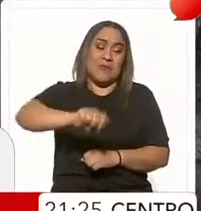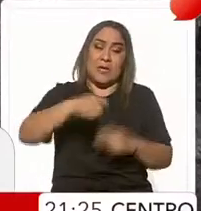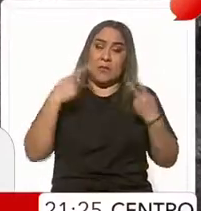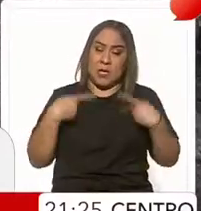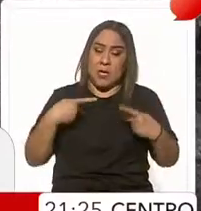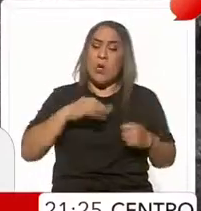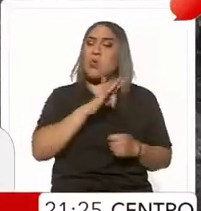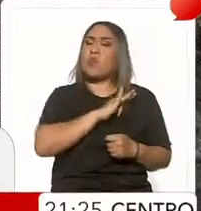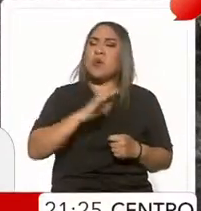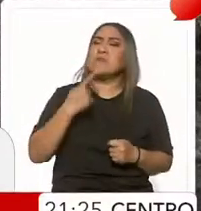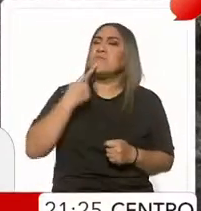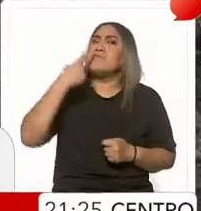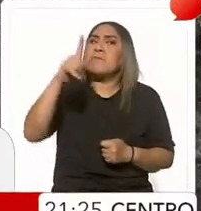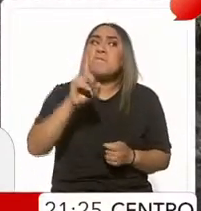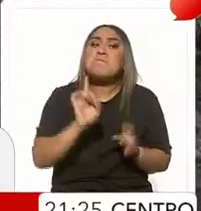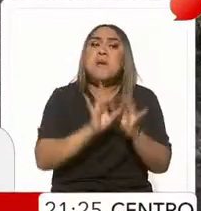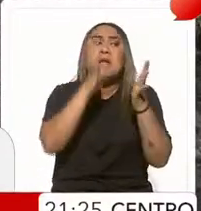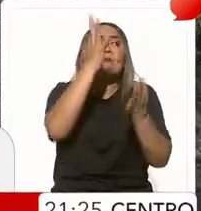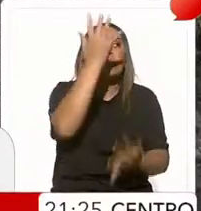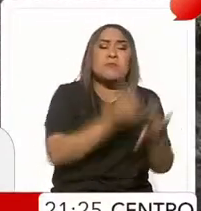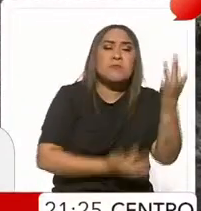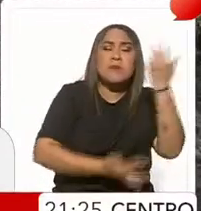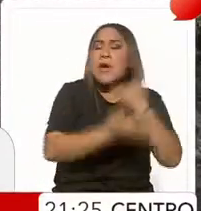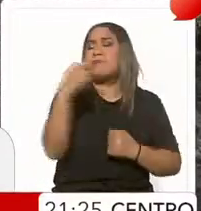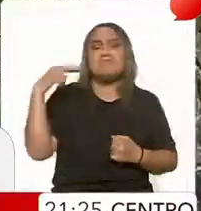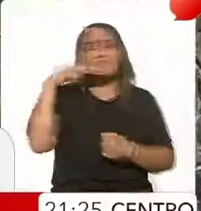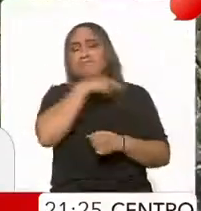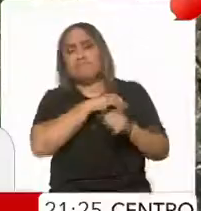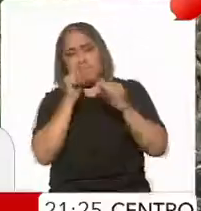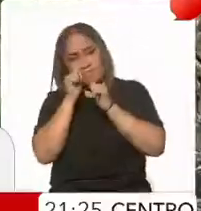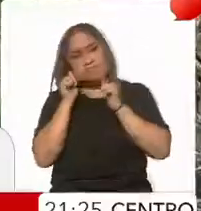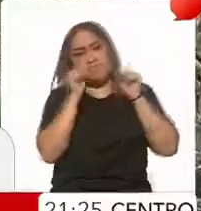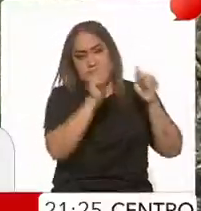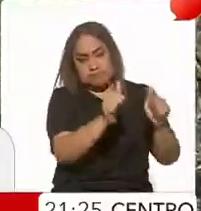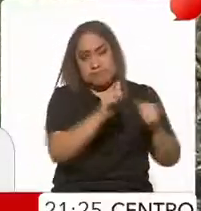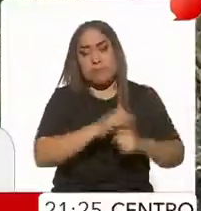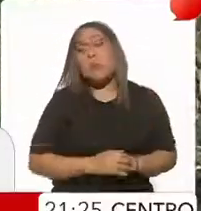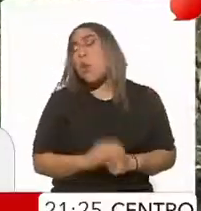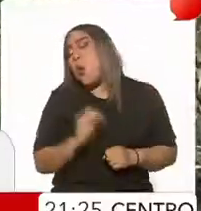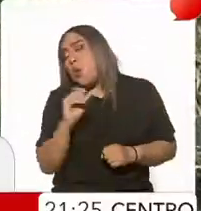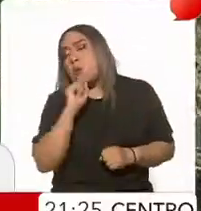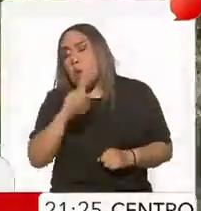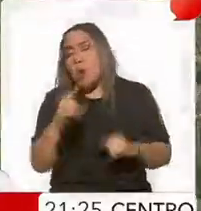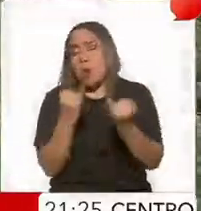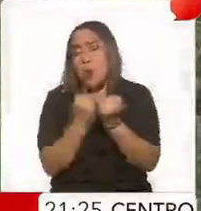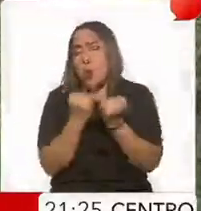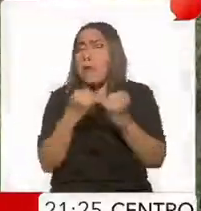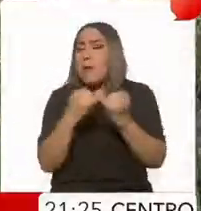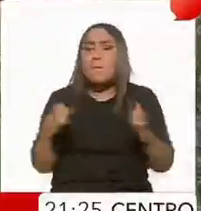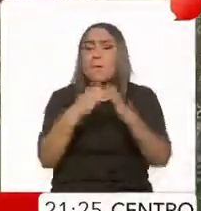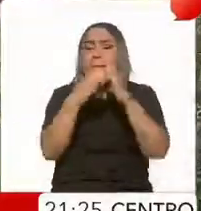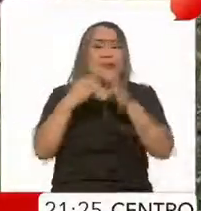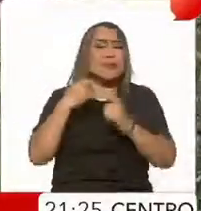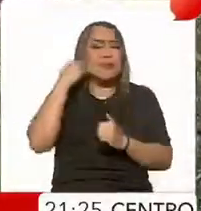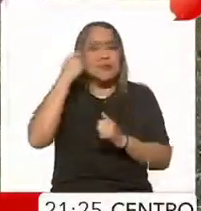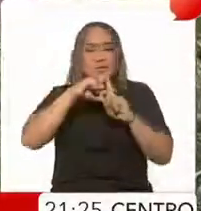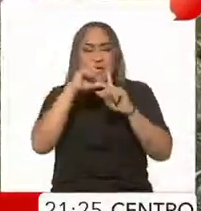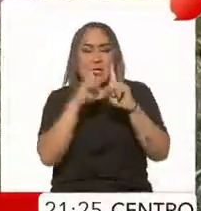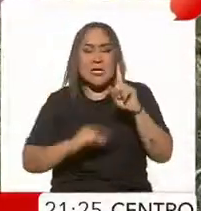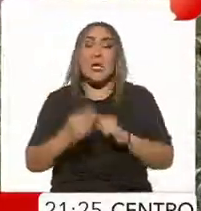reporte incendios forestales y sean atendidos oportunamente. O también el número de emergencia nacional